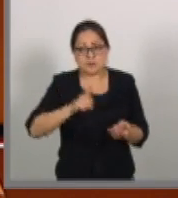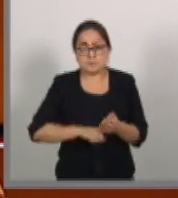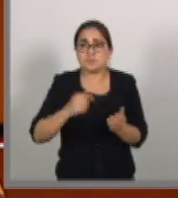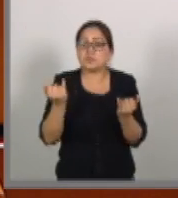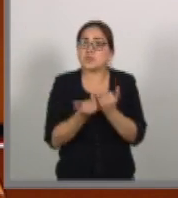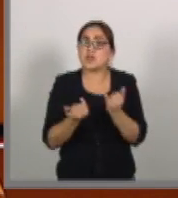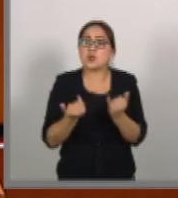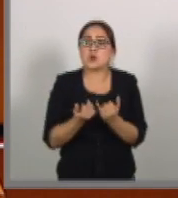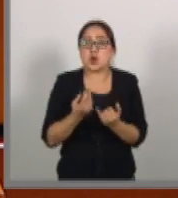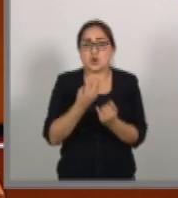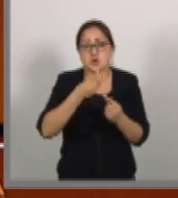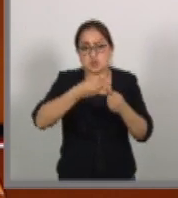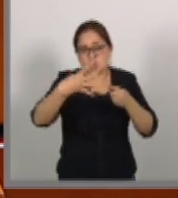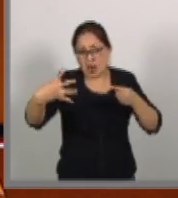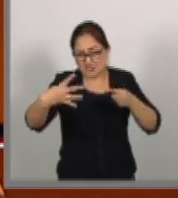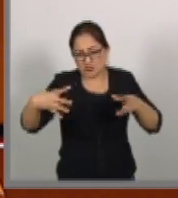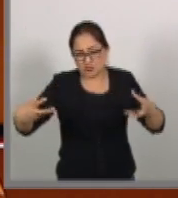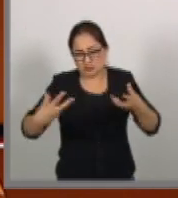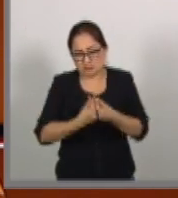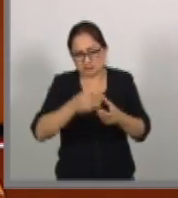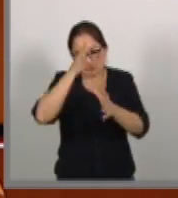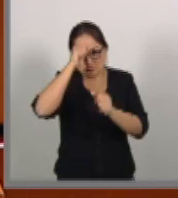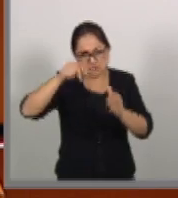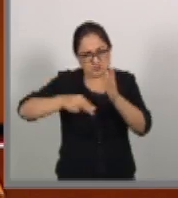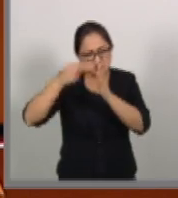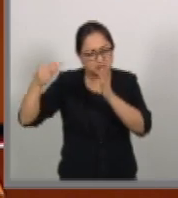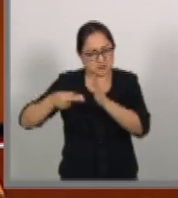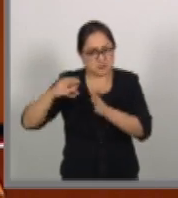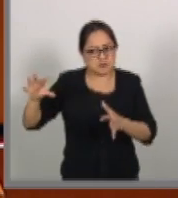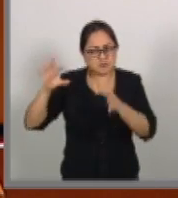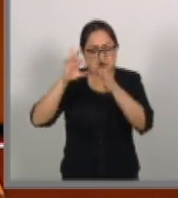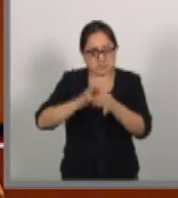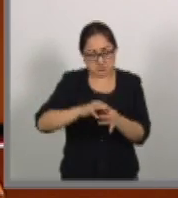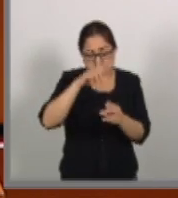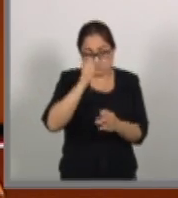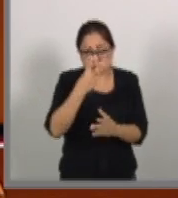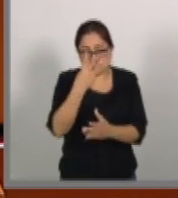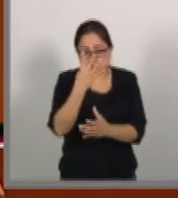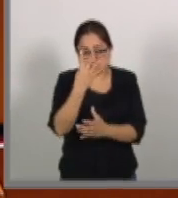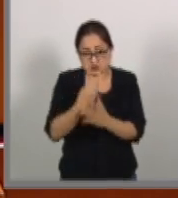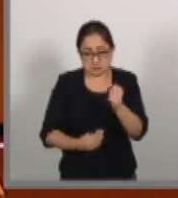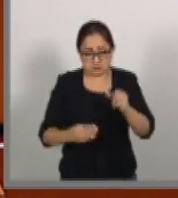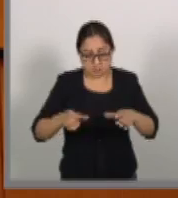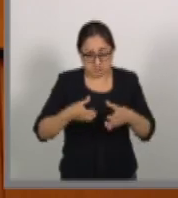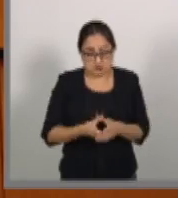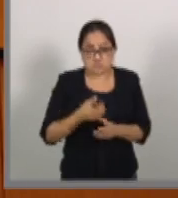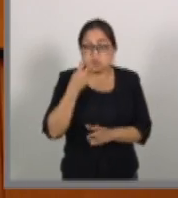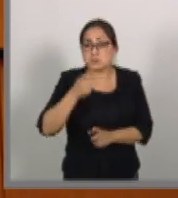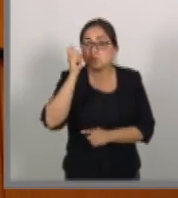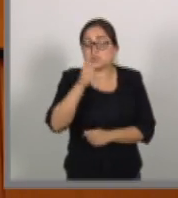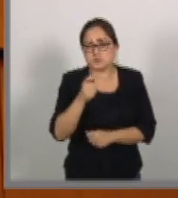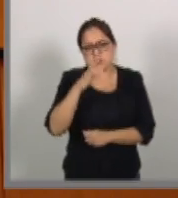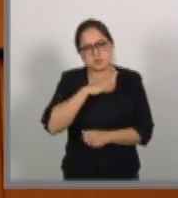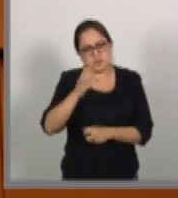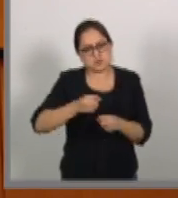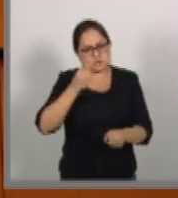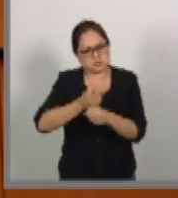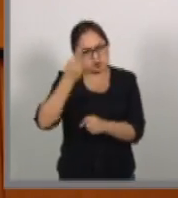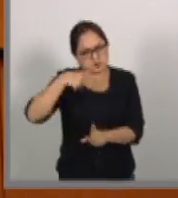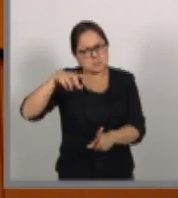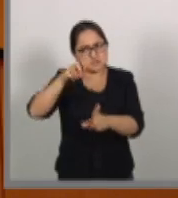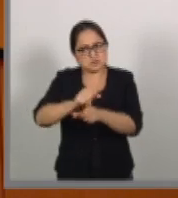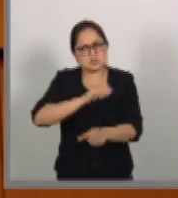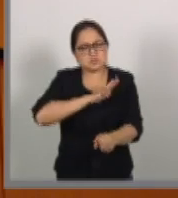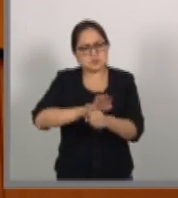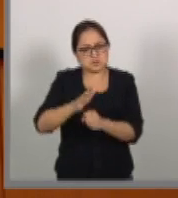cuatro acuerdos paralelos negociados en el marco de la suscripción del mismo son una verdadera oportunidad para alcanzar